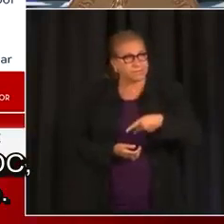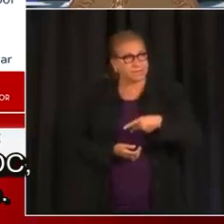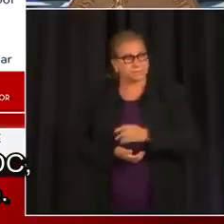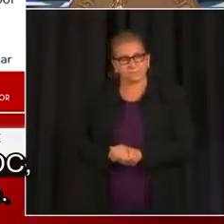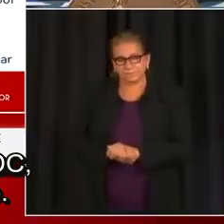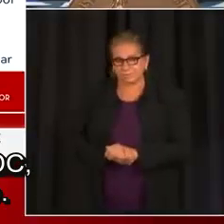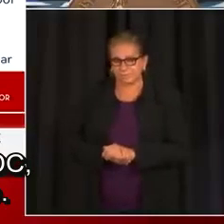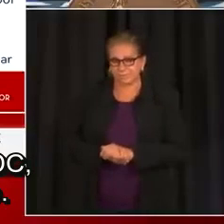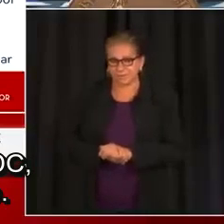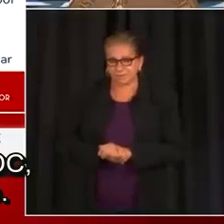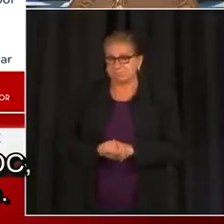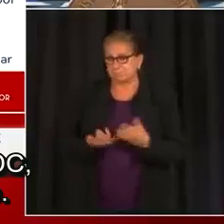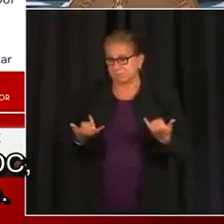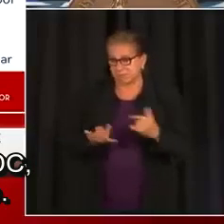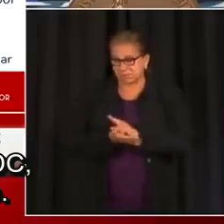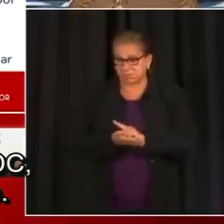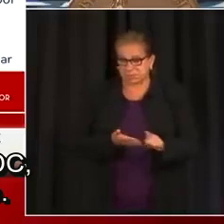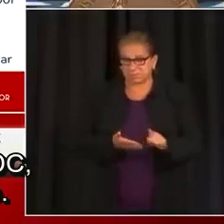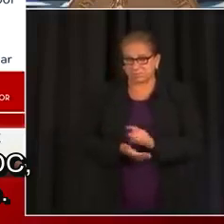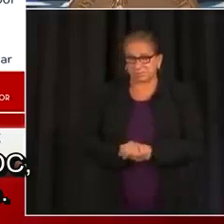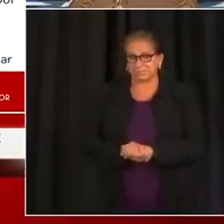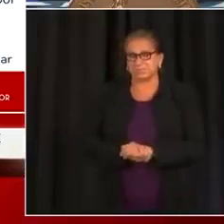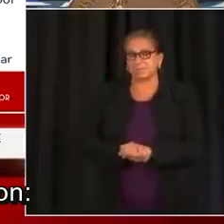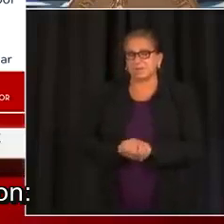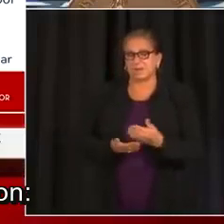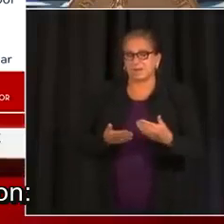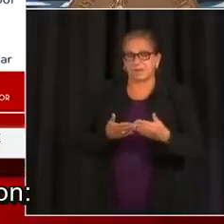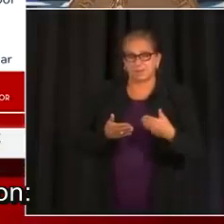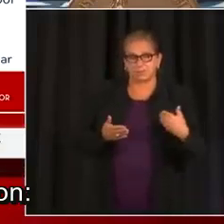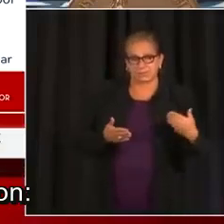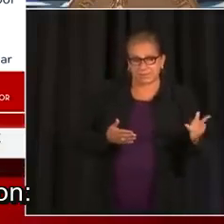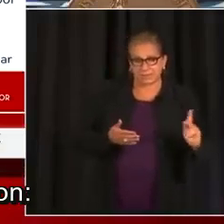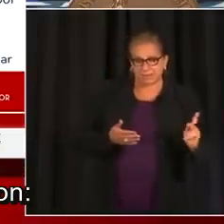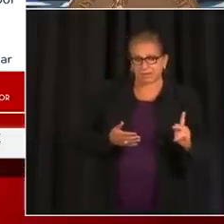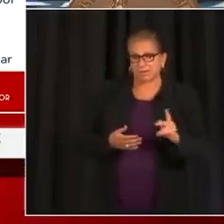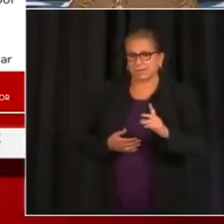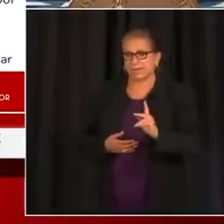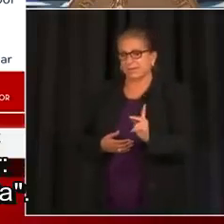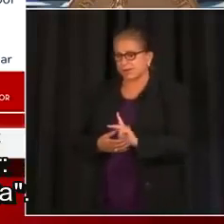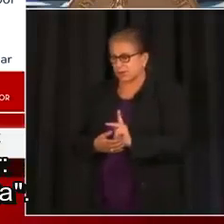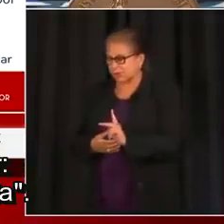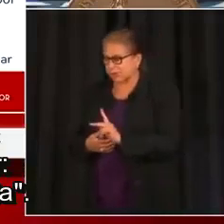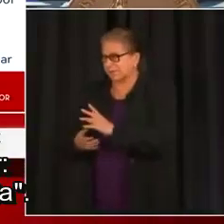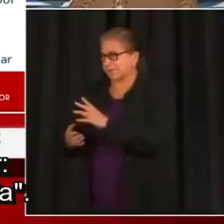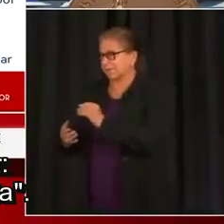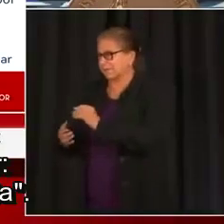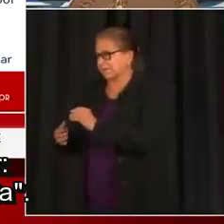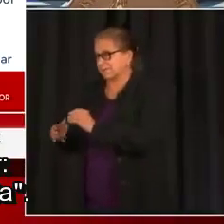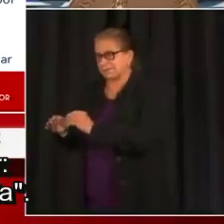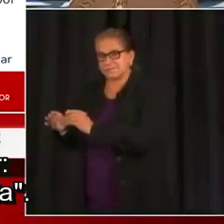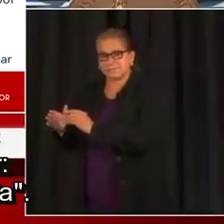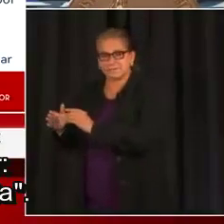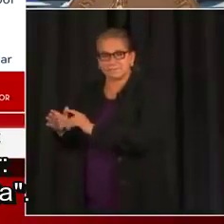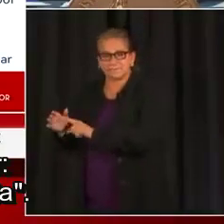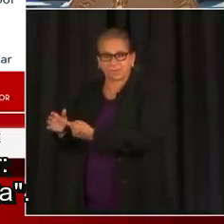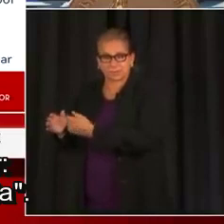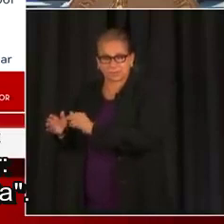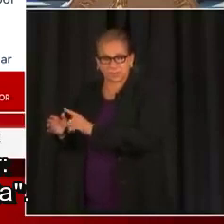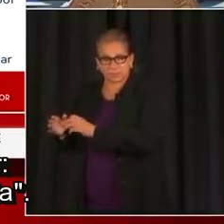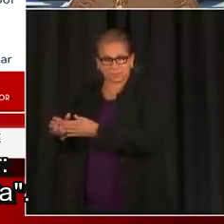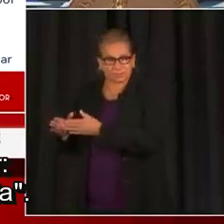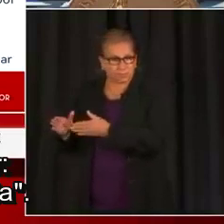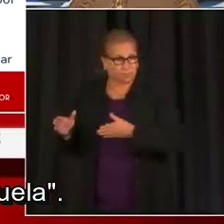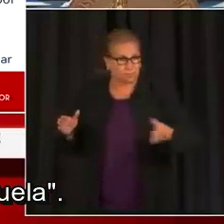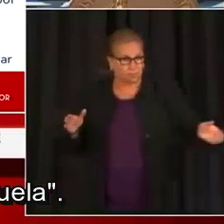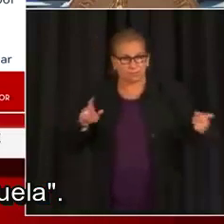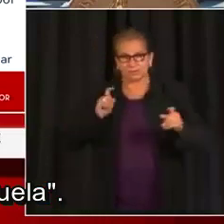del DC. Pueden revisarla a su antojo. Esta semana vamos a prepararnos para prekínder. Una transición fácil